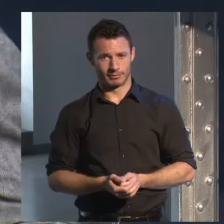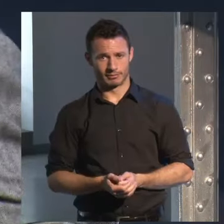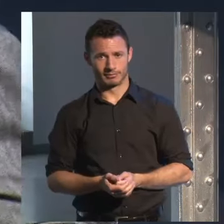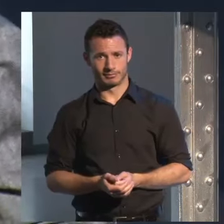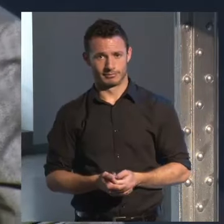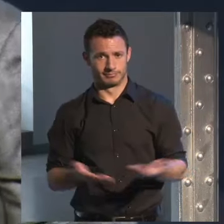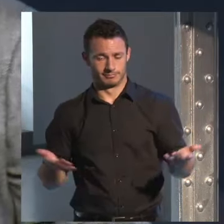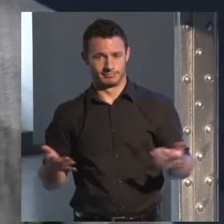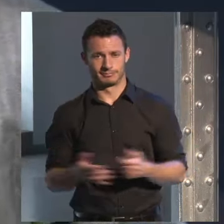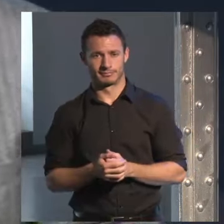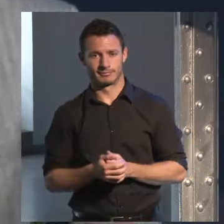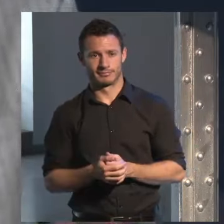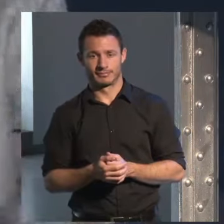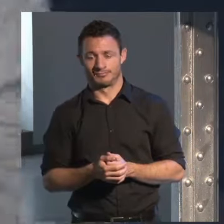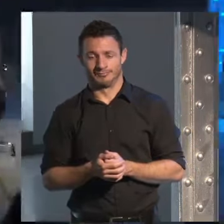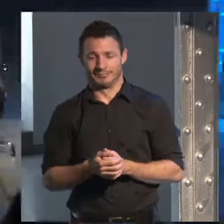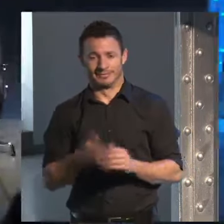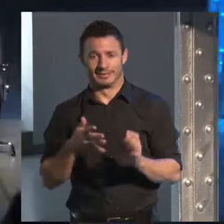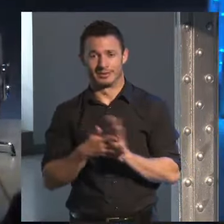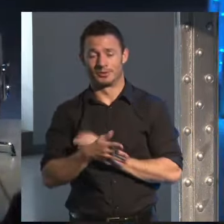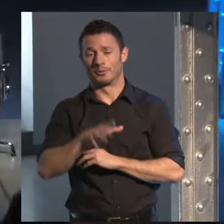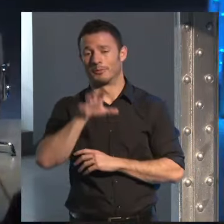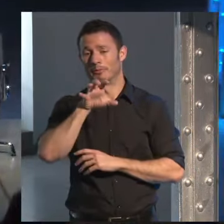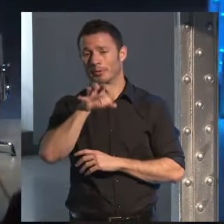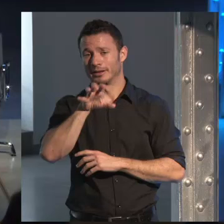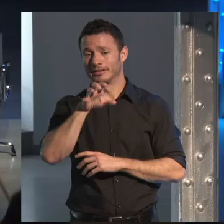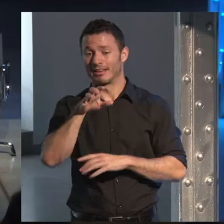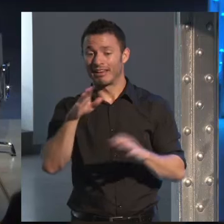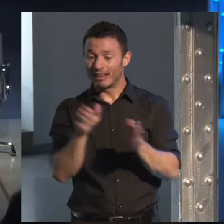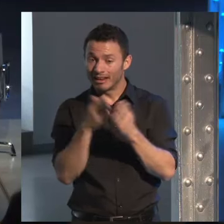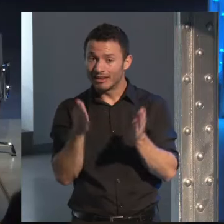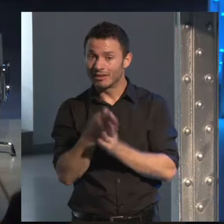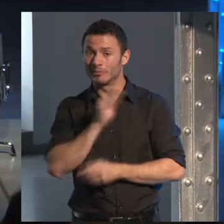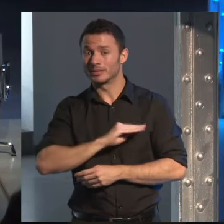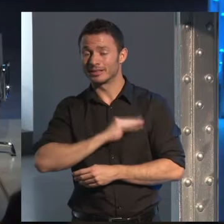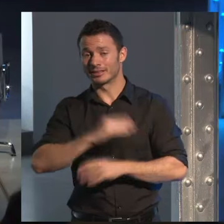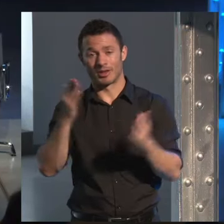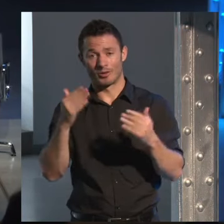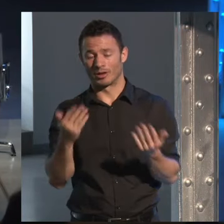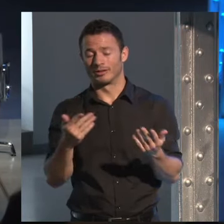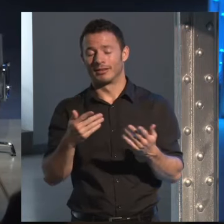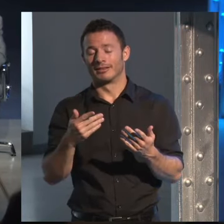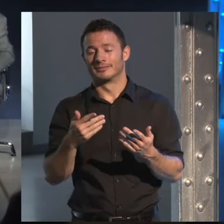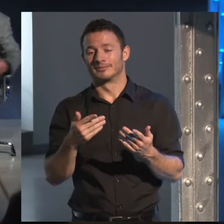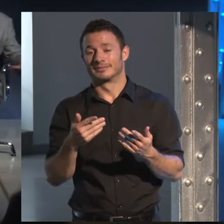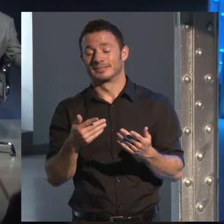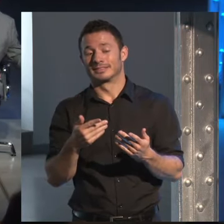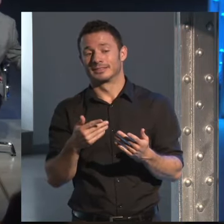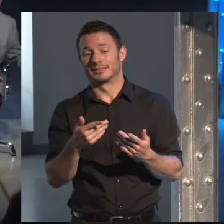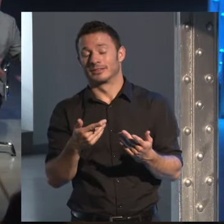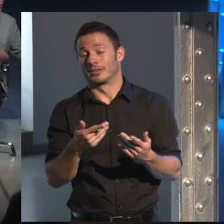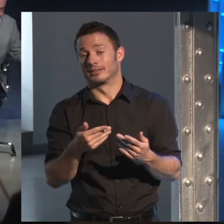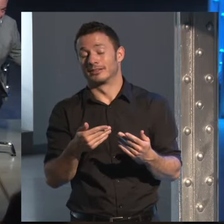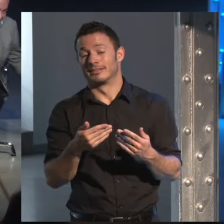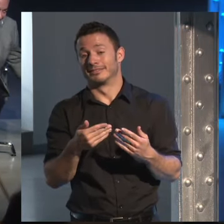entonces en un país donde no circulan suficientes libros esto depende de que alguien te haga el favor de que te